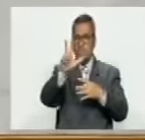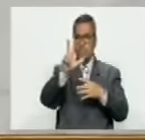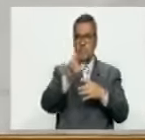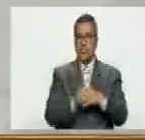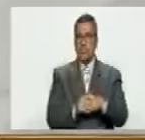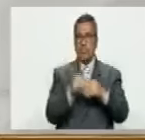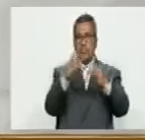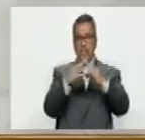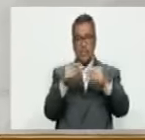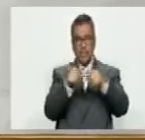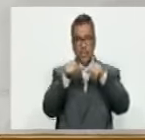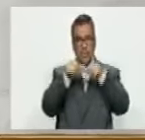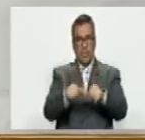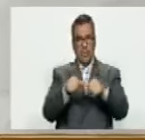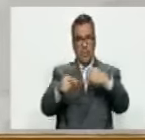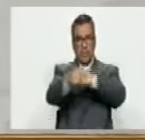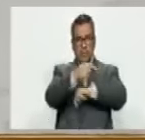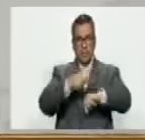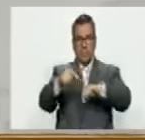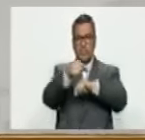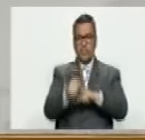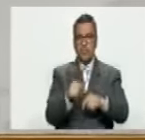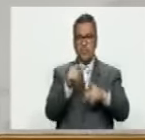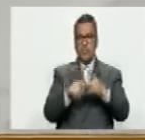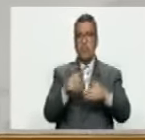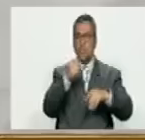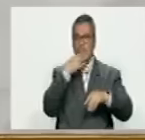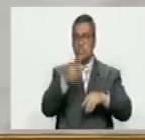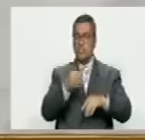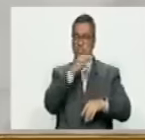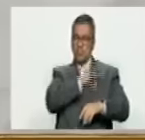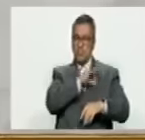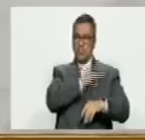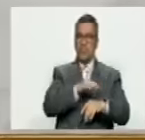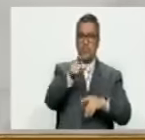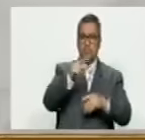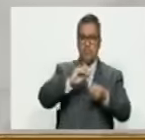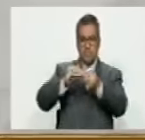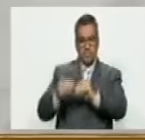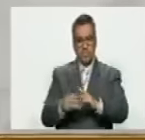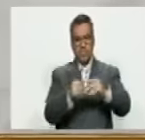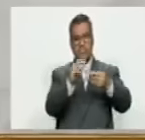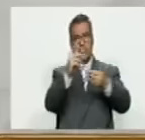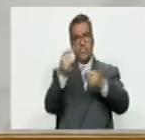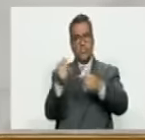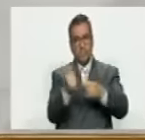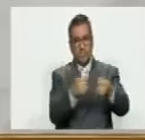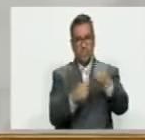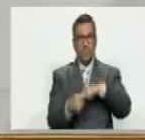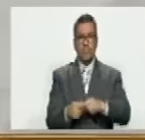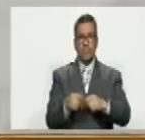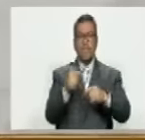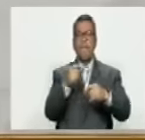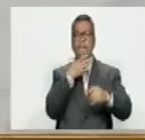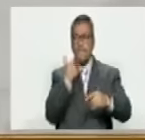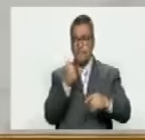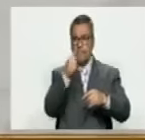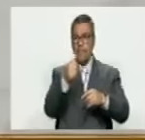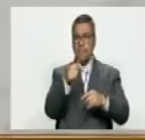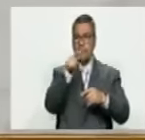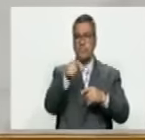la agenda permanente de gobierno para el bienestar social, para la recuperación económica, optimizar,